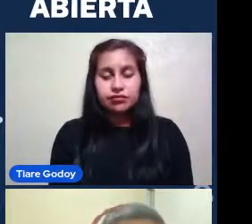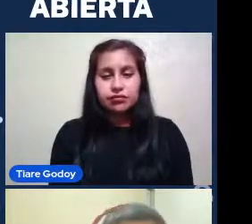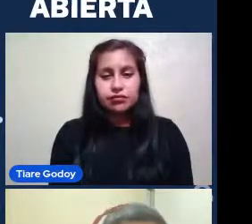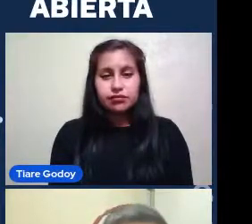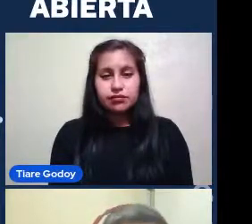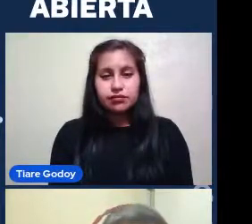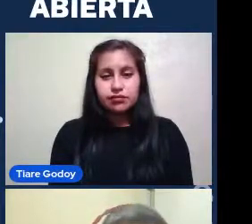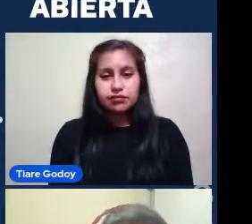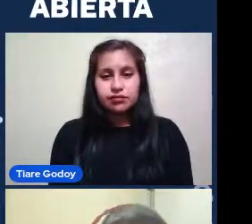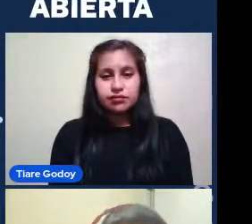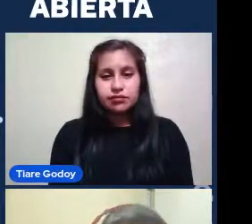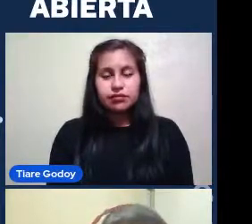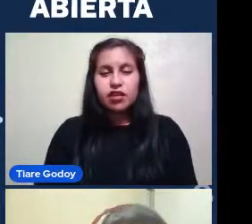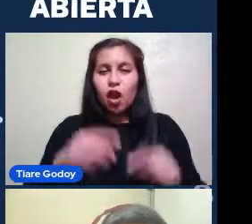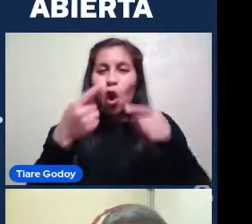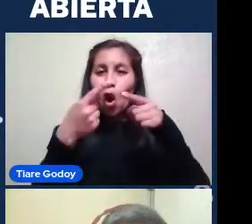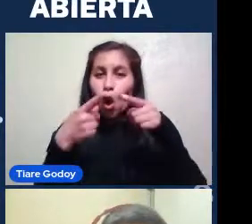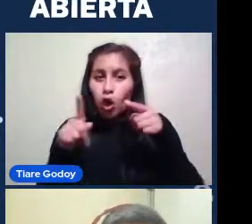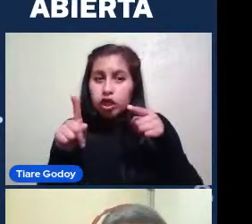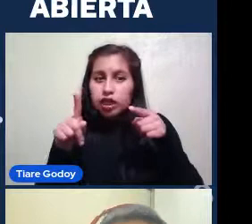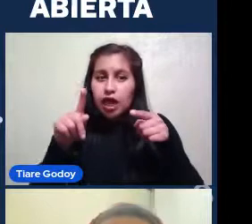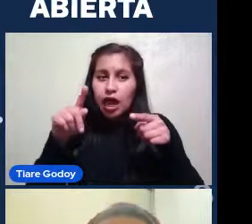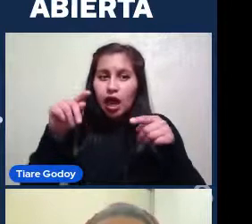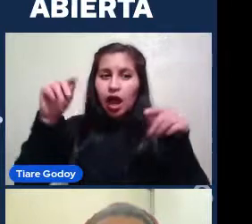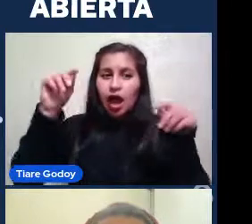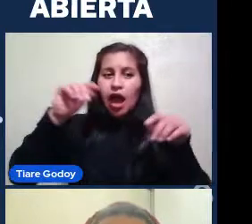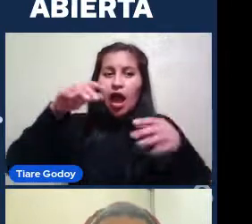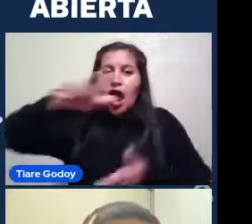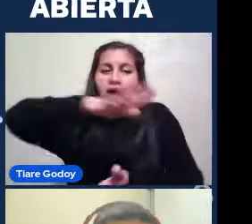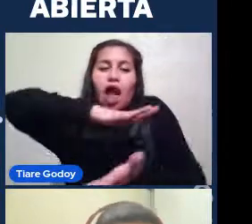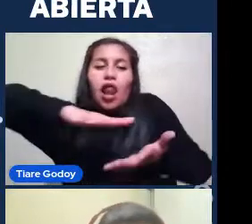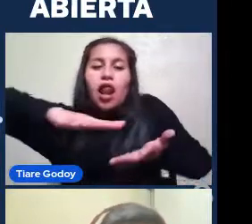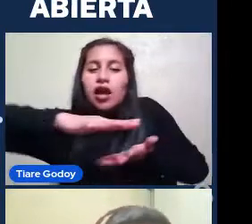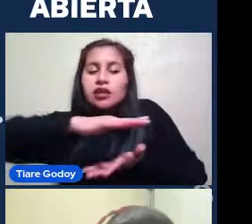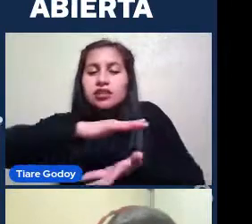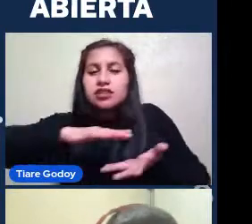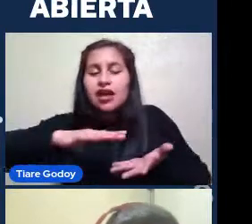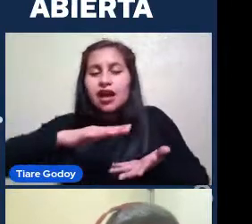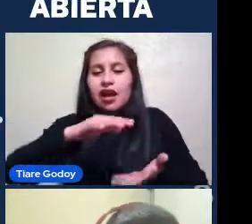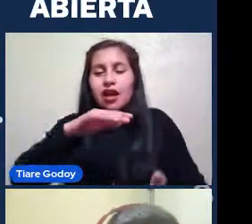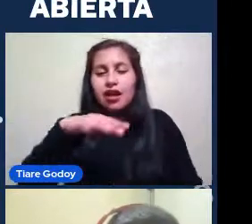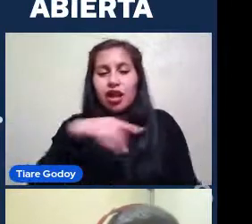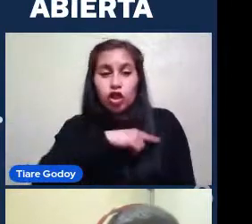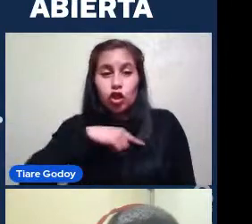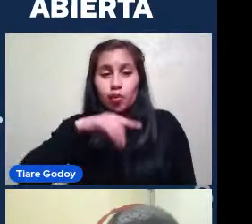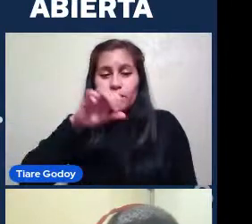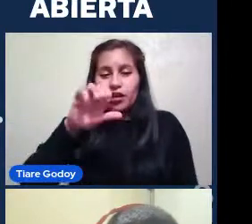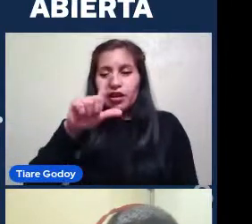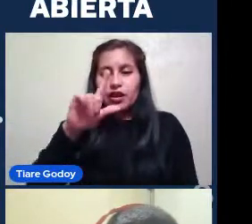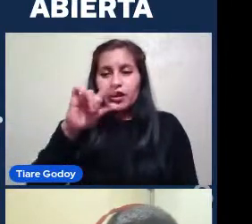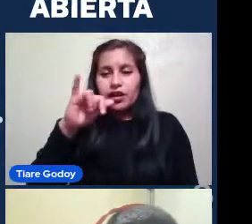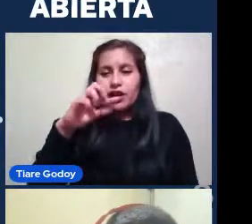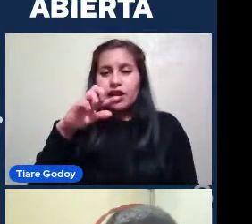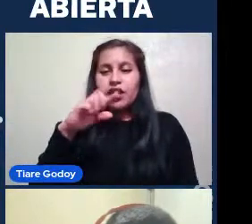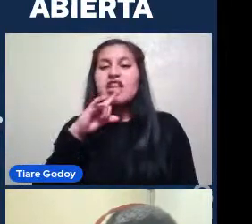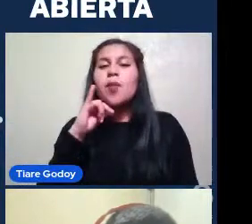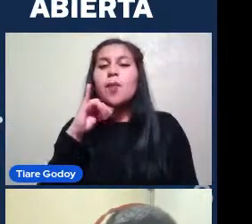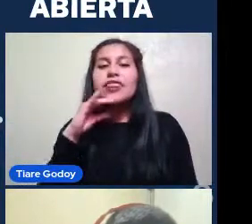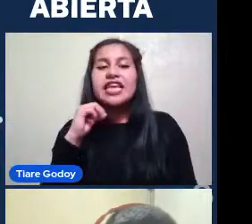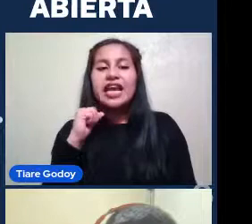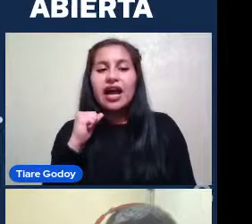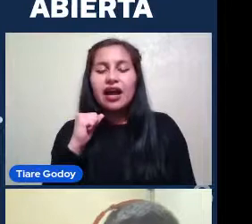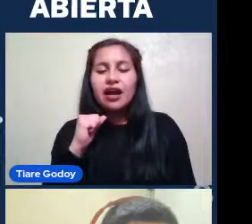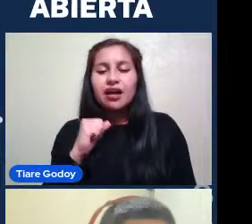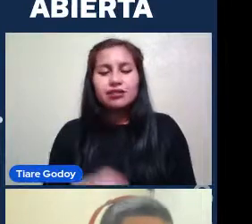El otro tipo De galaxias Es La galaxia Elíptica Bien Ah perdón Aquí tengo un comentario Orlando Rellana Dice Es muy común